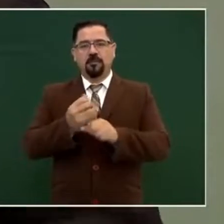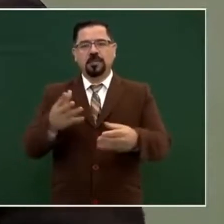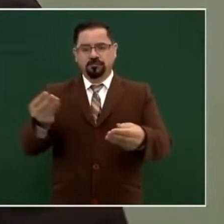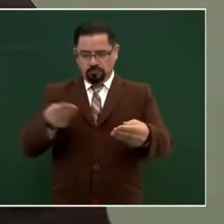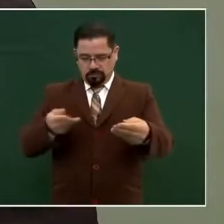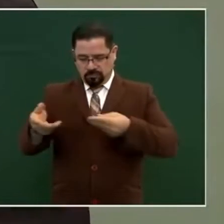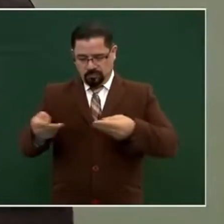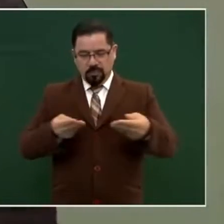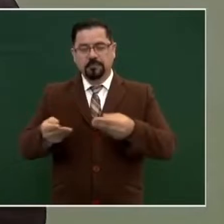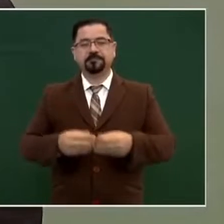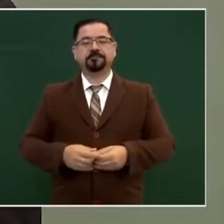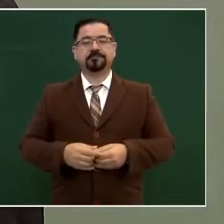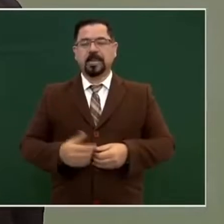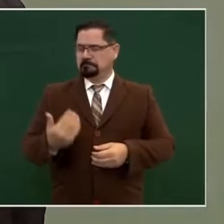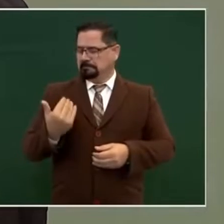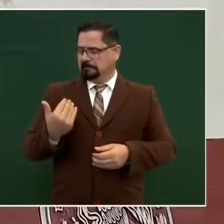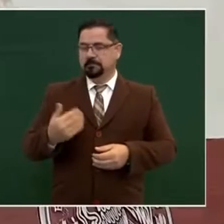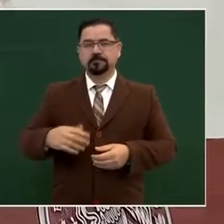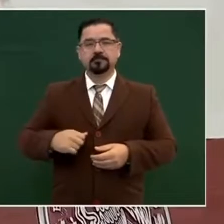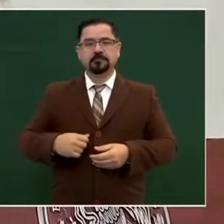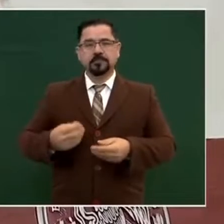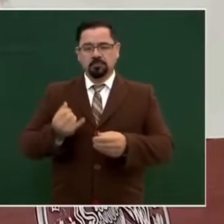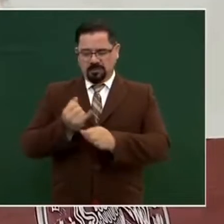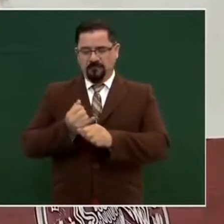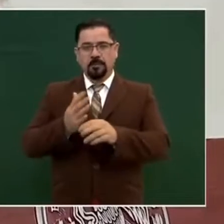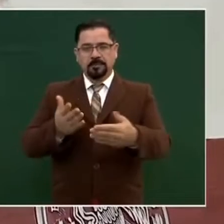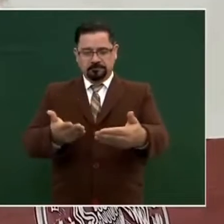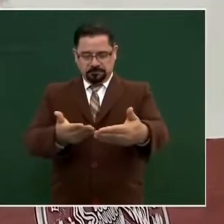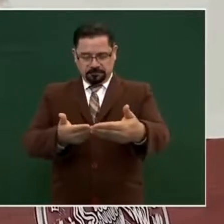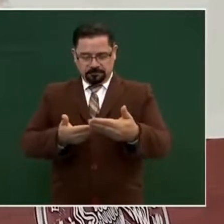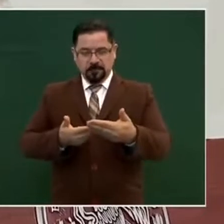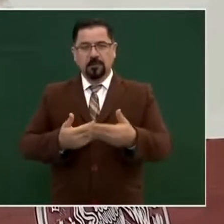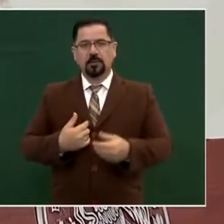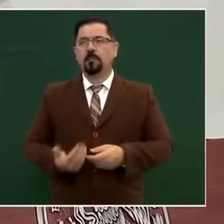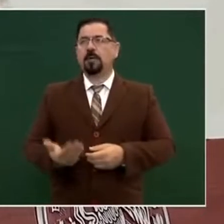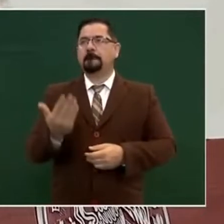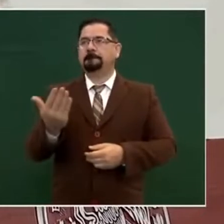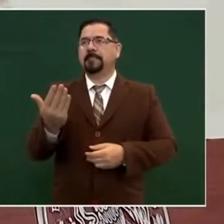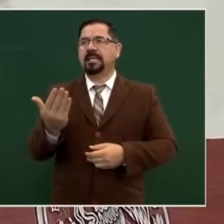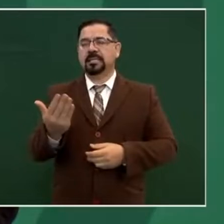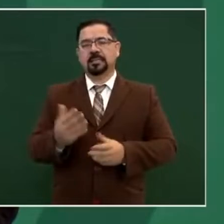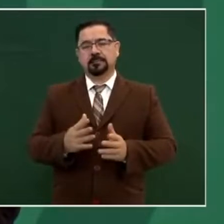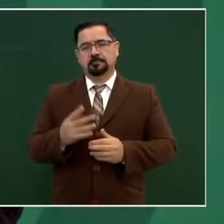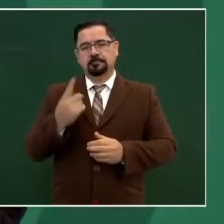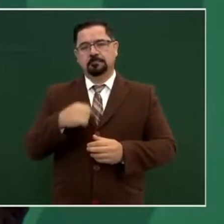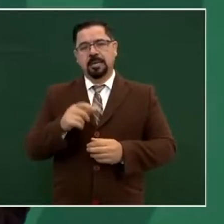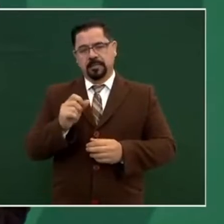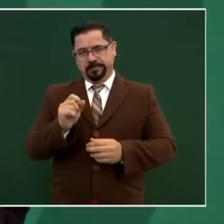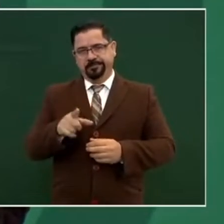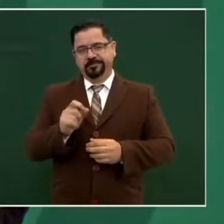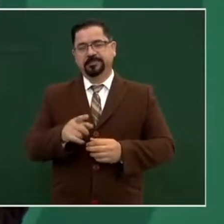entonces me entregaron un informe, nada más voy a solicitarle para darle trabajo también